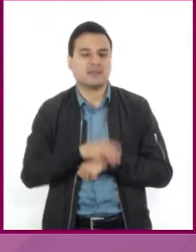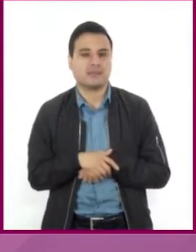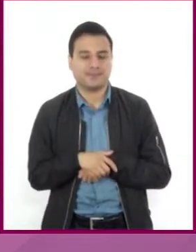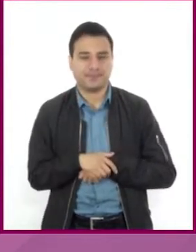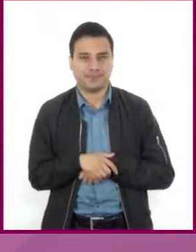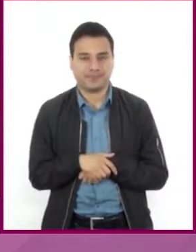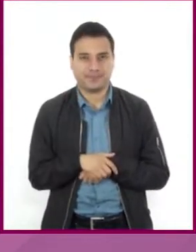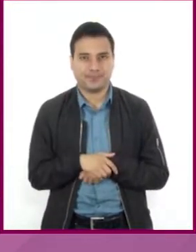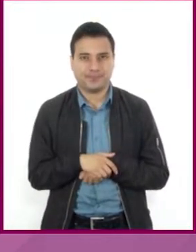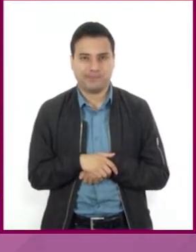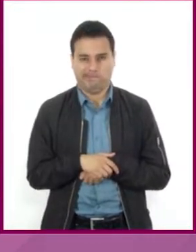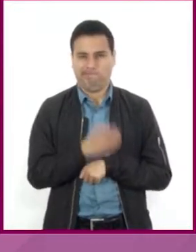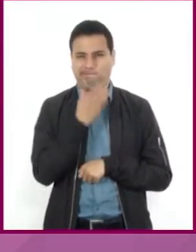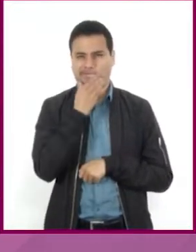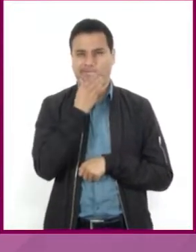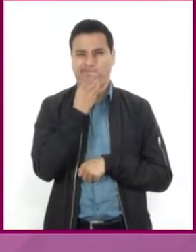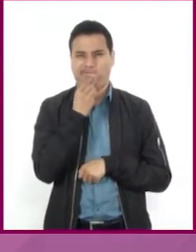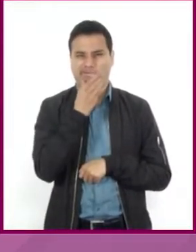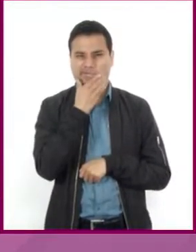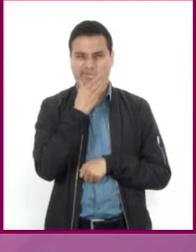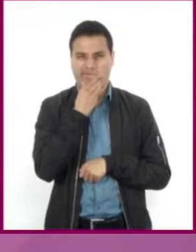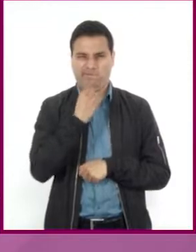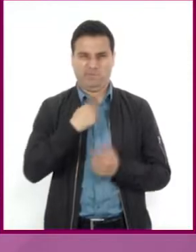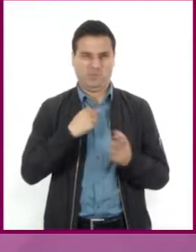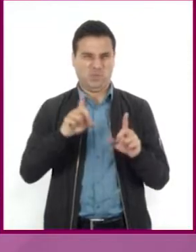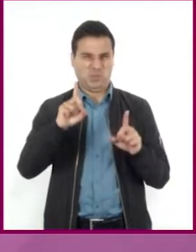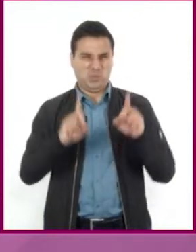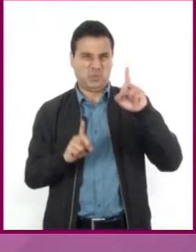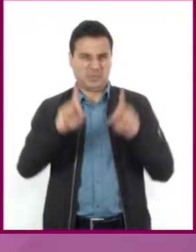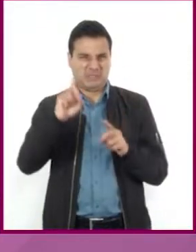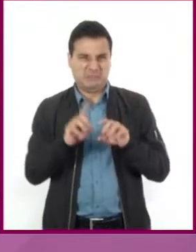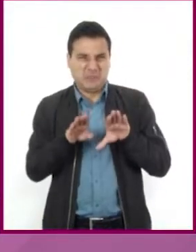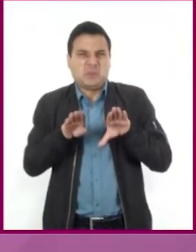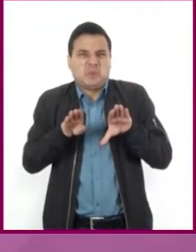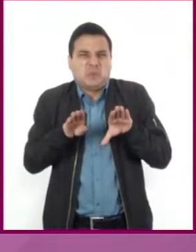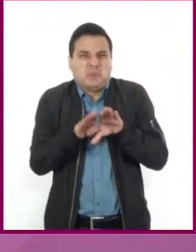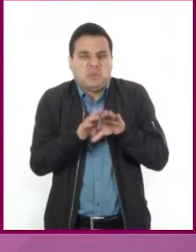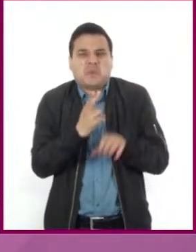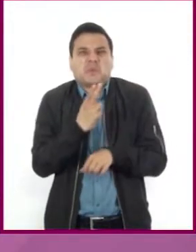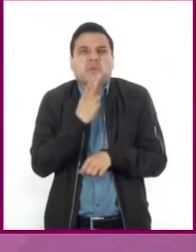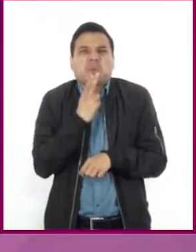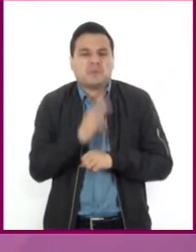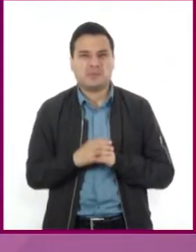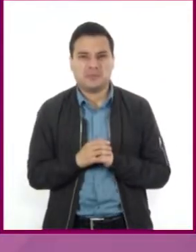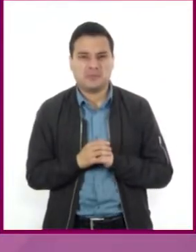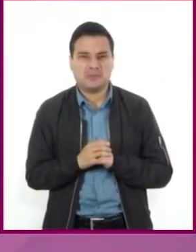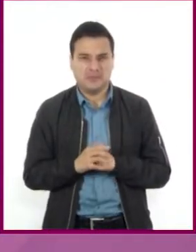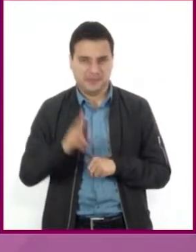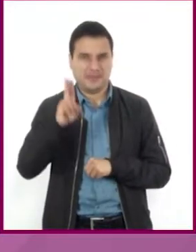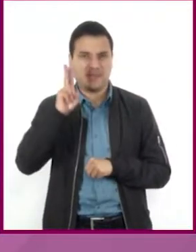Aunque no estoy seguro de cómo utilizarlas, pero vamos a...